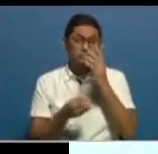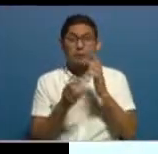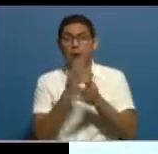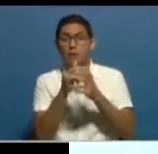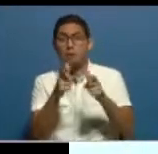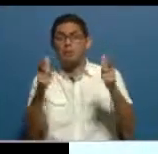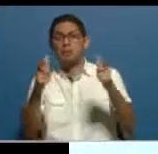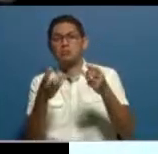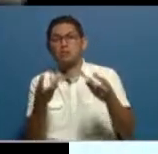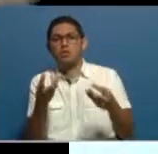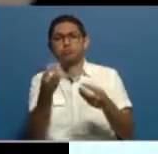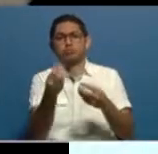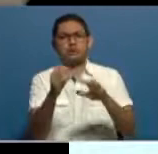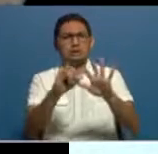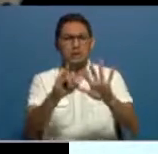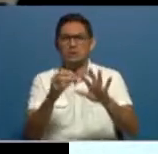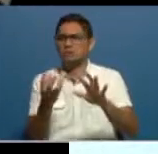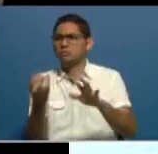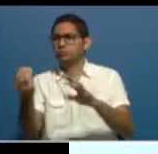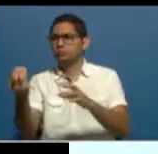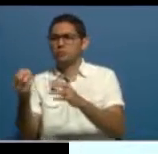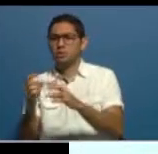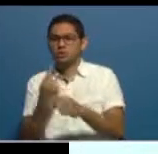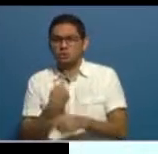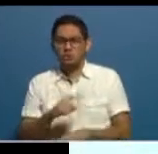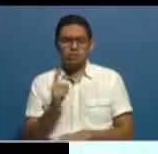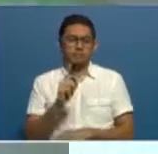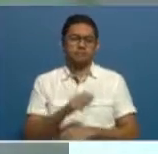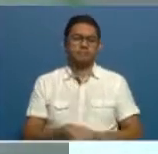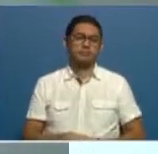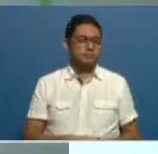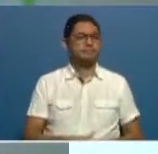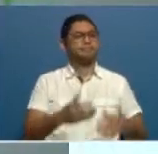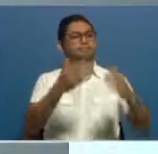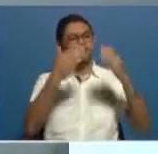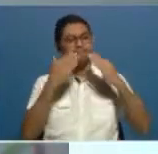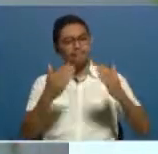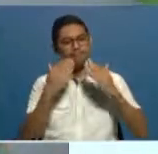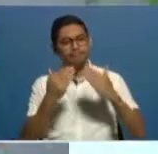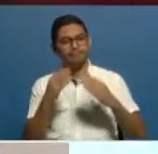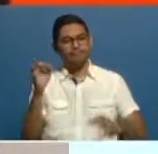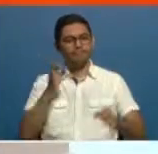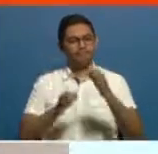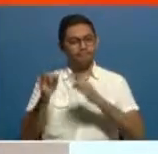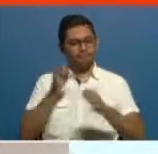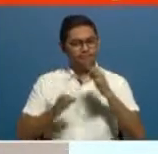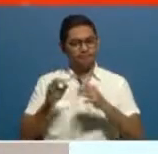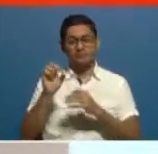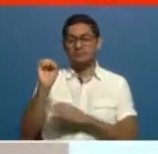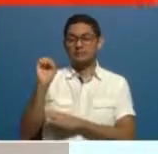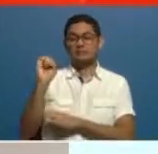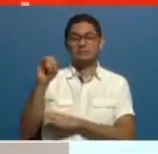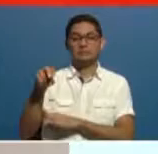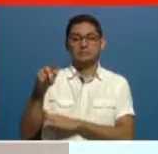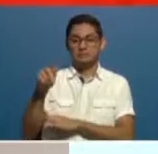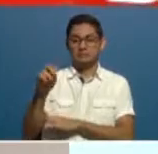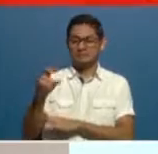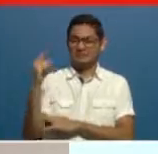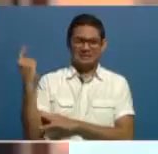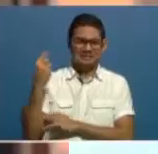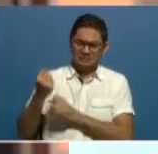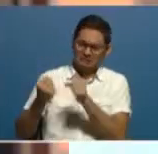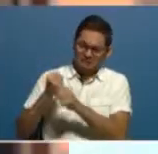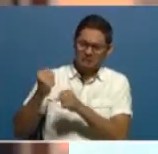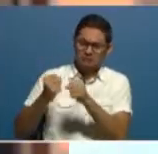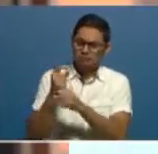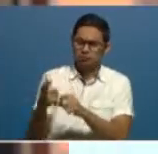unidades por grupo, no vamos a estar solos. Muchas gracias a Wendy Ledesma por toda la información por parte de SINAPROC, que como todos los años están